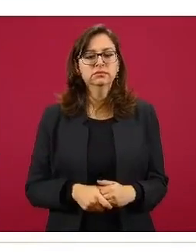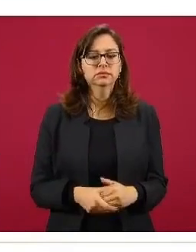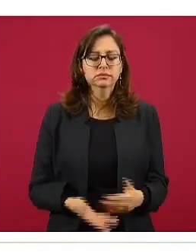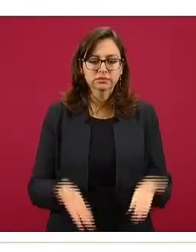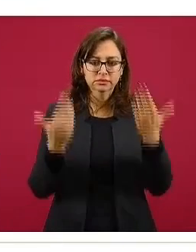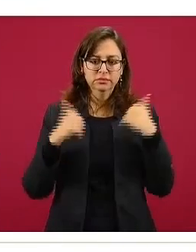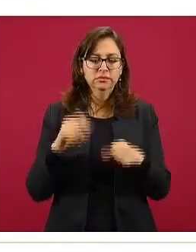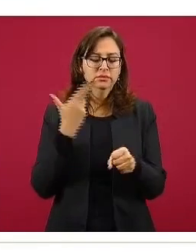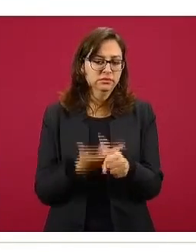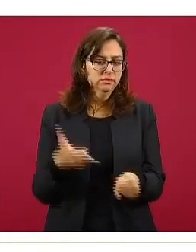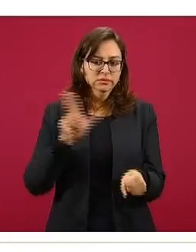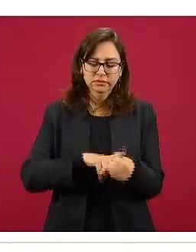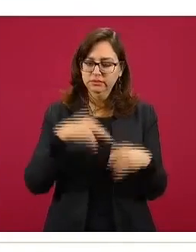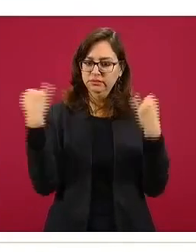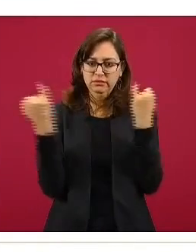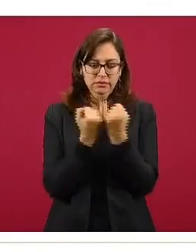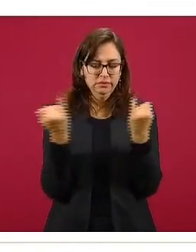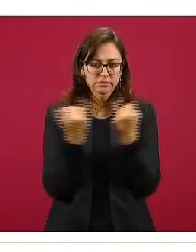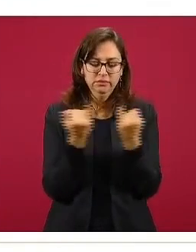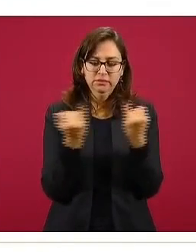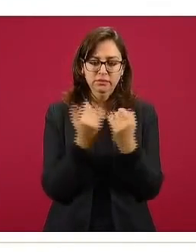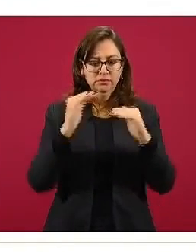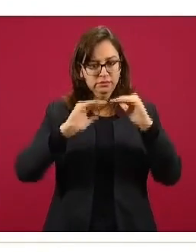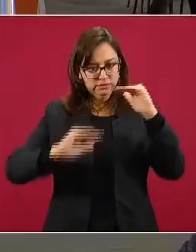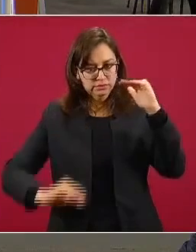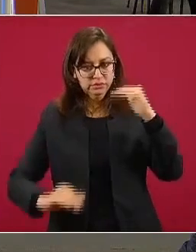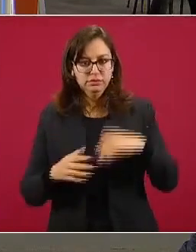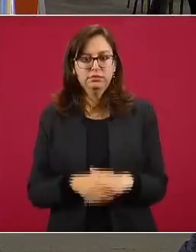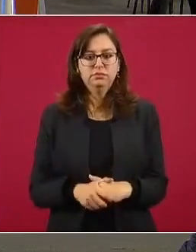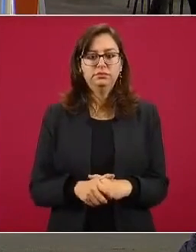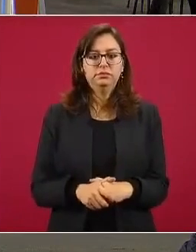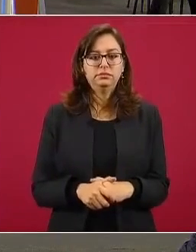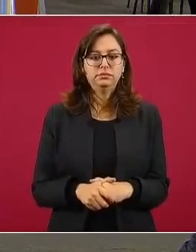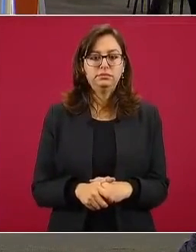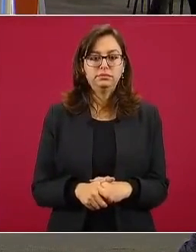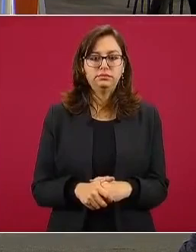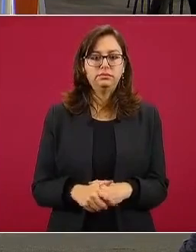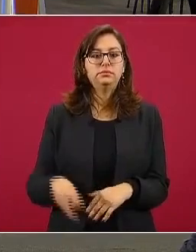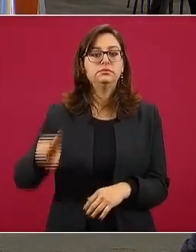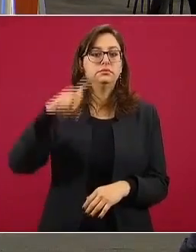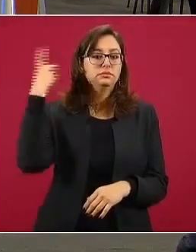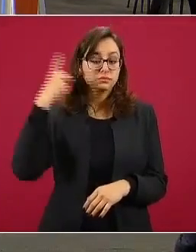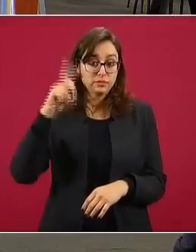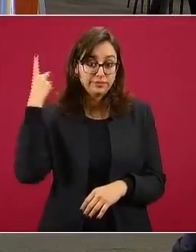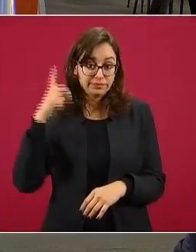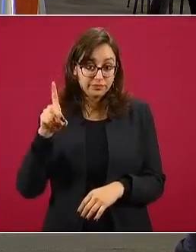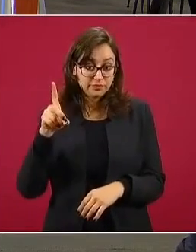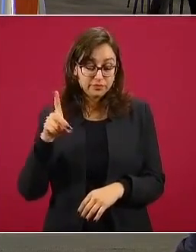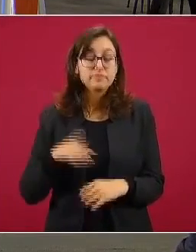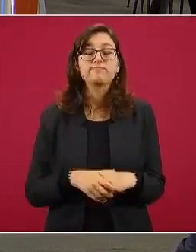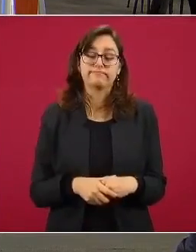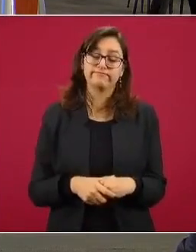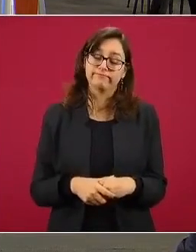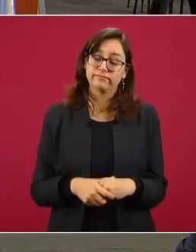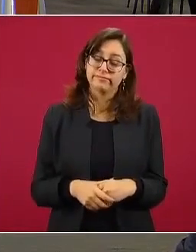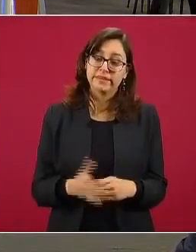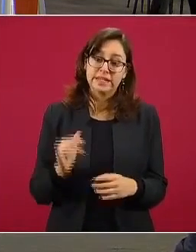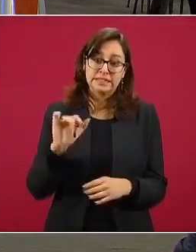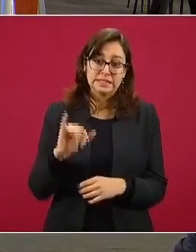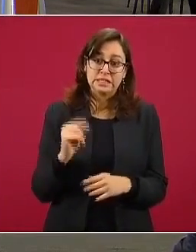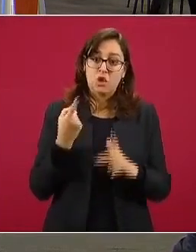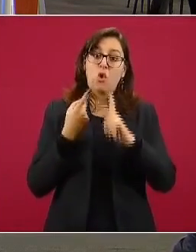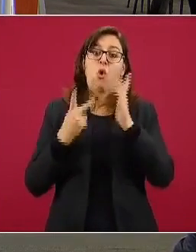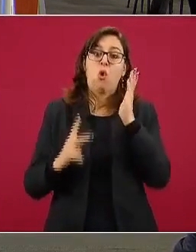hospitalización sin mayores sobresaltos va en tendencia de reducción. La siguiente. Durango es el tercer estado de importancia, ya lo comentaba,